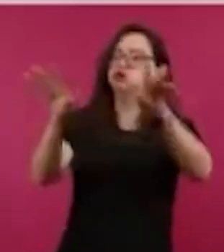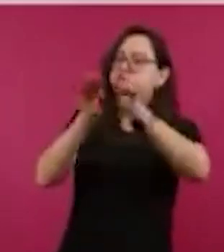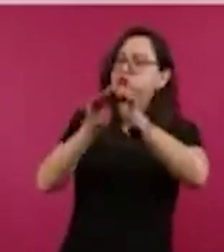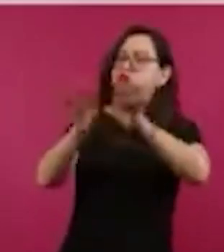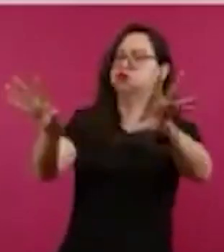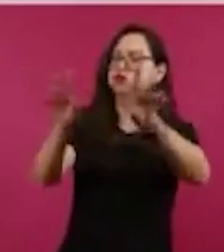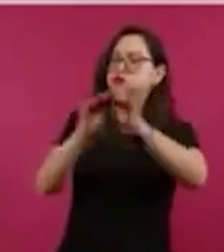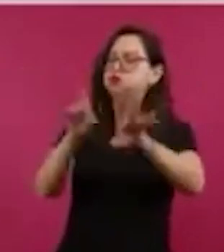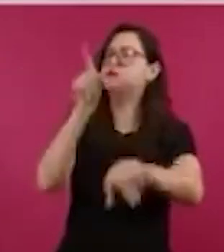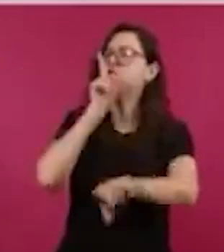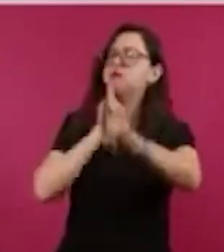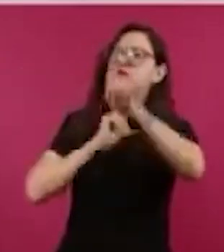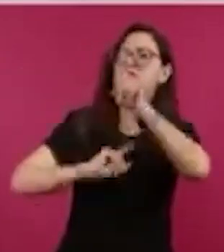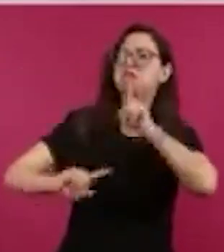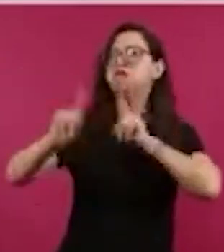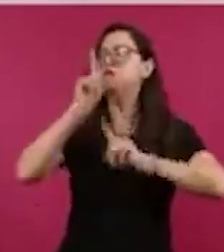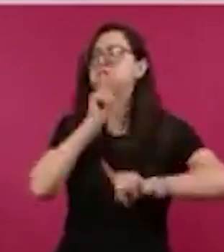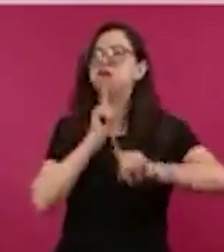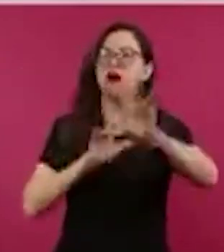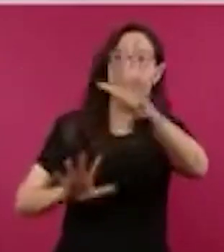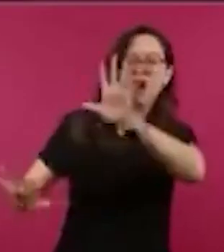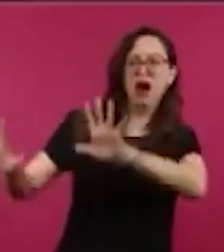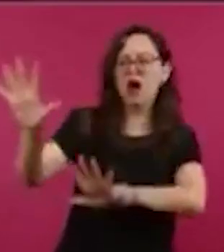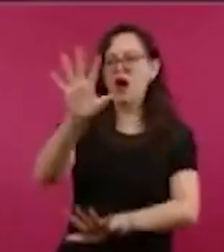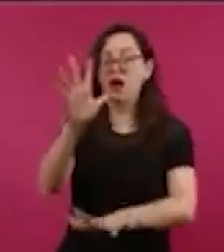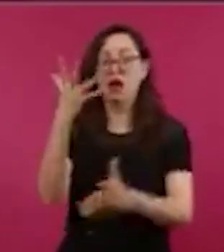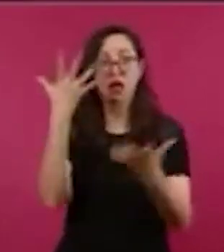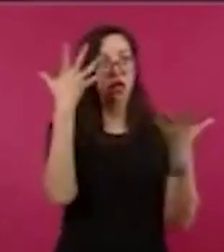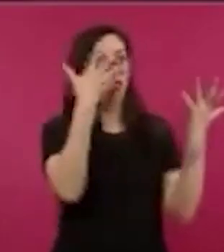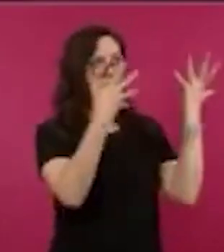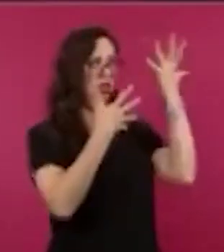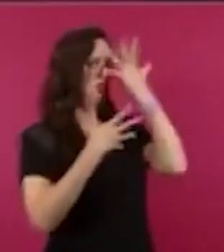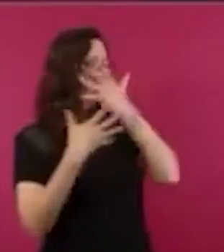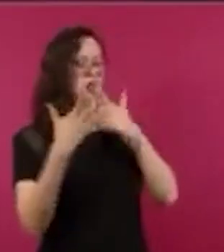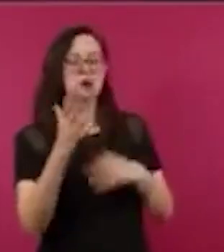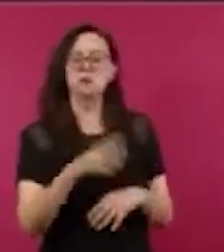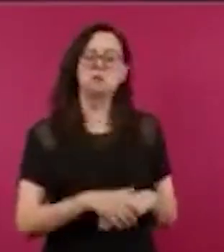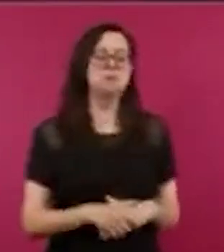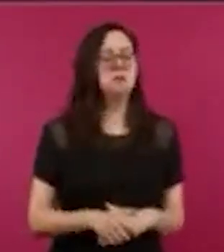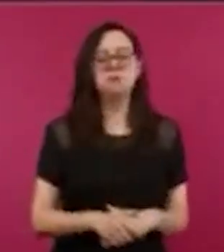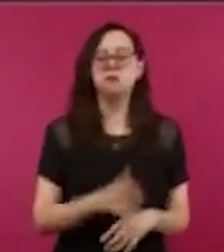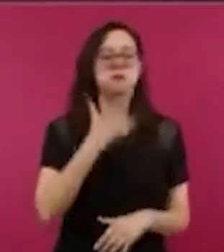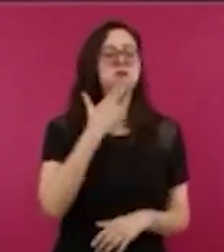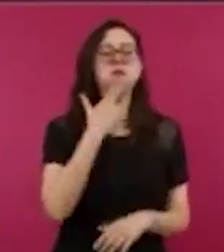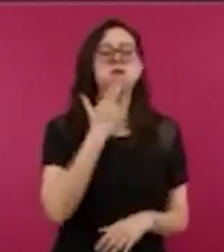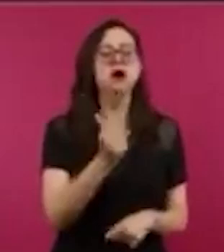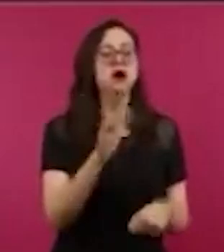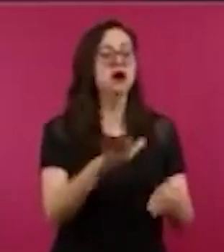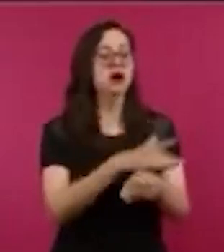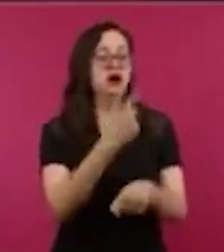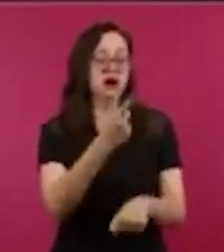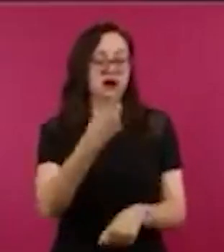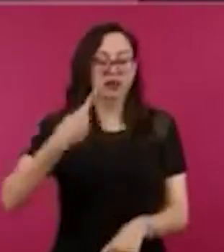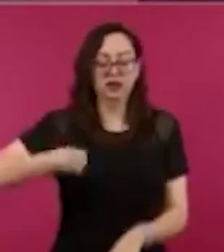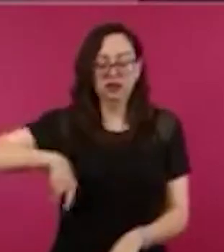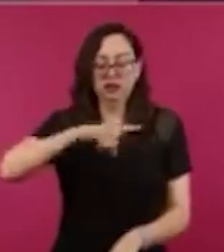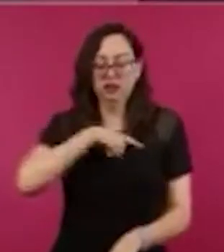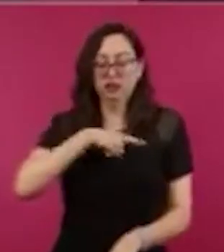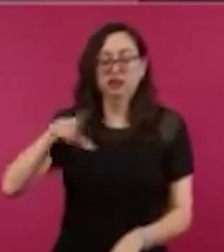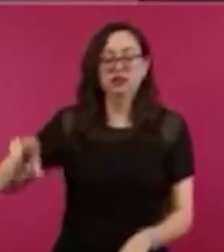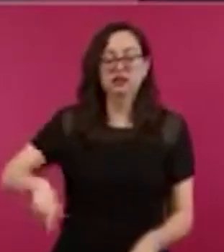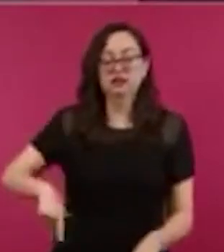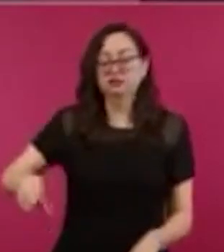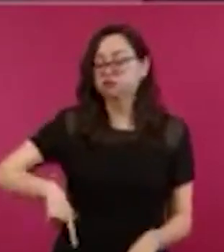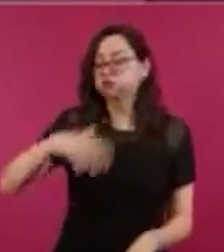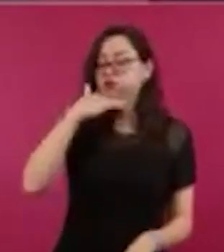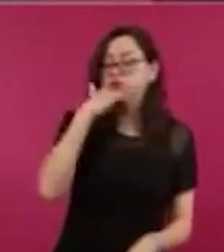Una, porque no somos corruptos y sí puedo